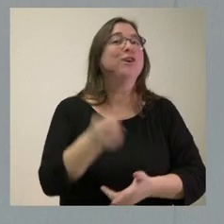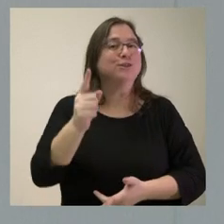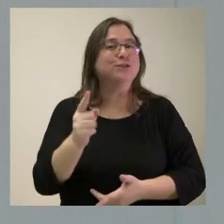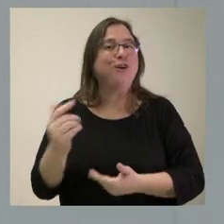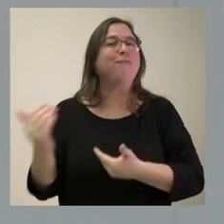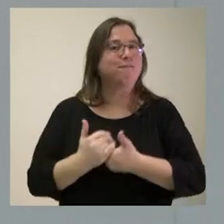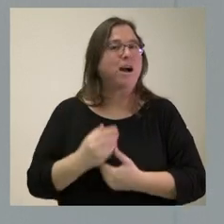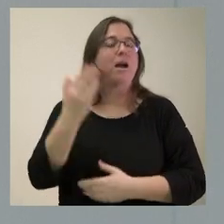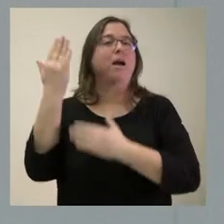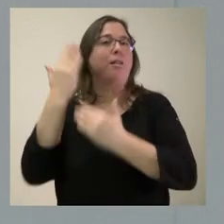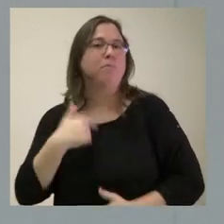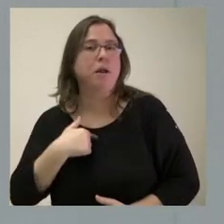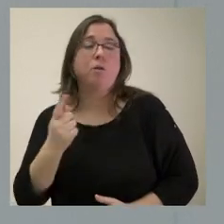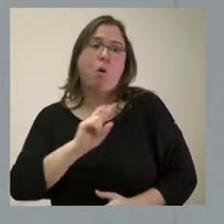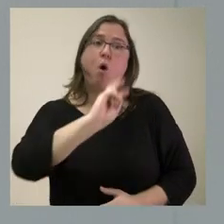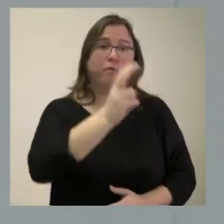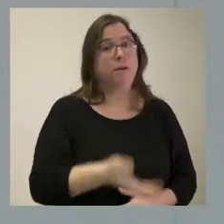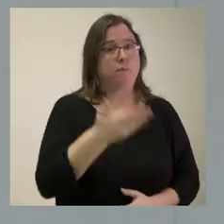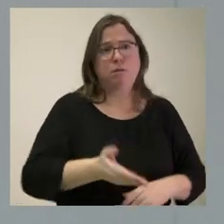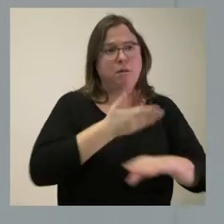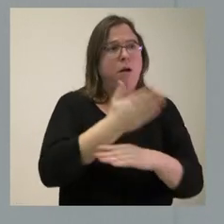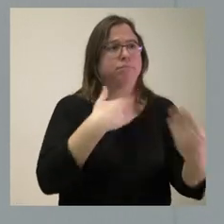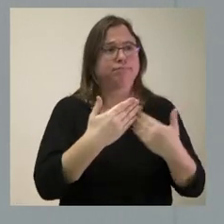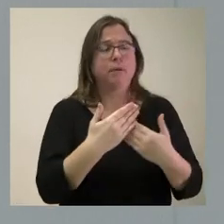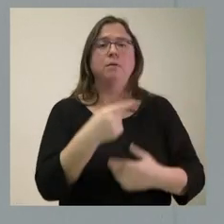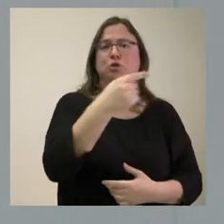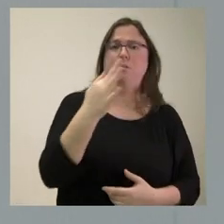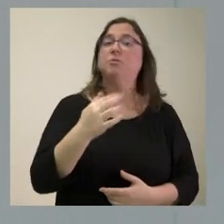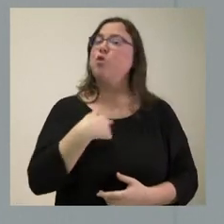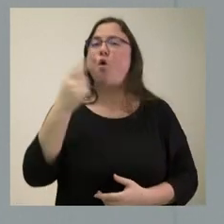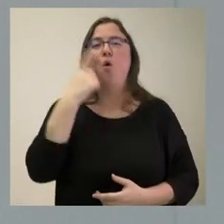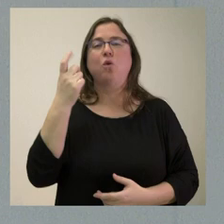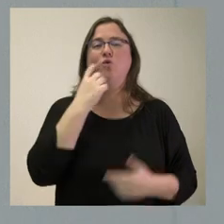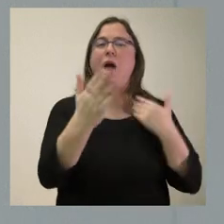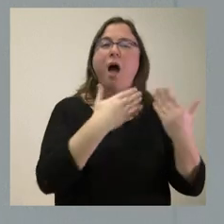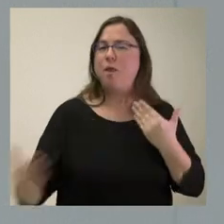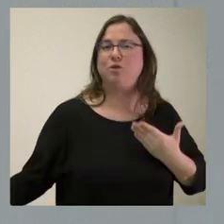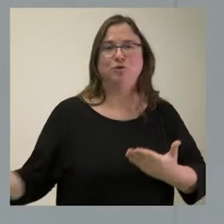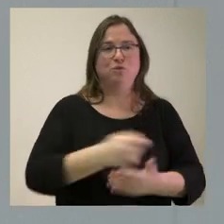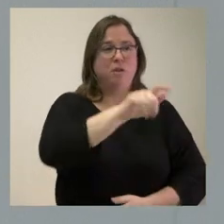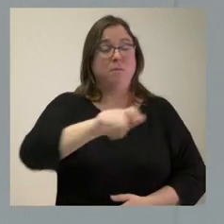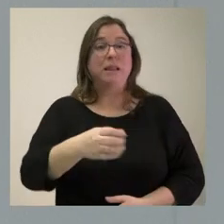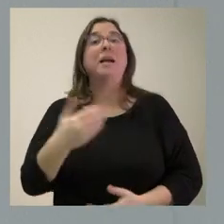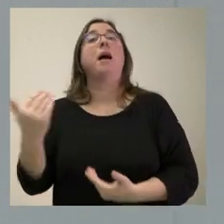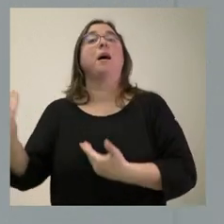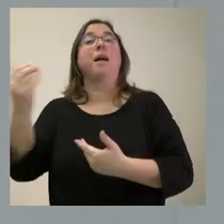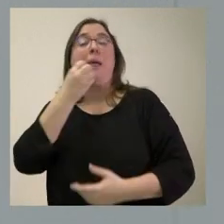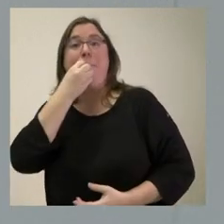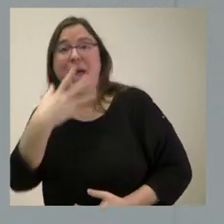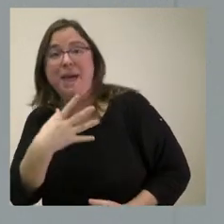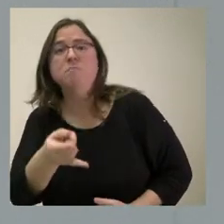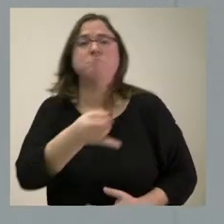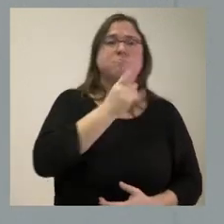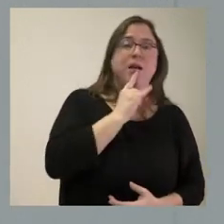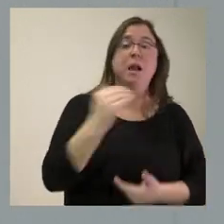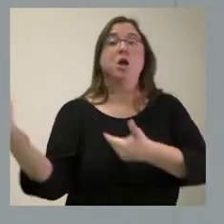que vienen a hablar bien de ti. Esto es muy importante en Castilla y León, que estamos acostumbrados a hablar con todo el mundo, de los que hablan bien de nosotros y de los que no, de los que nos votan